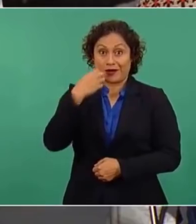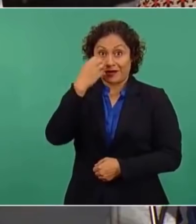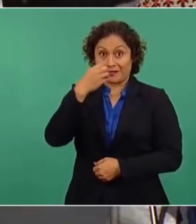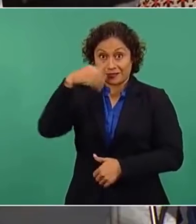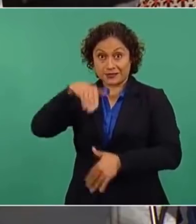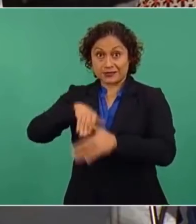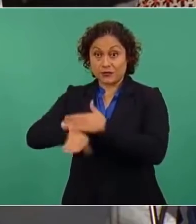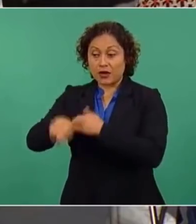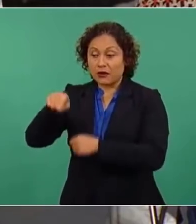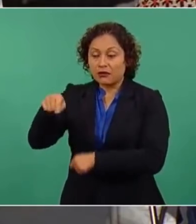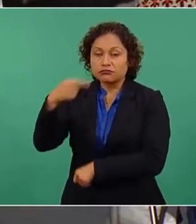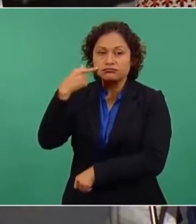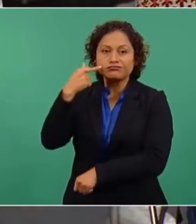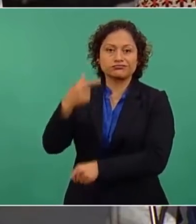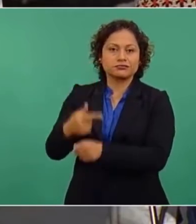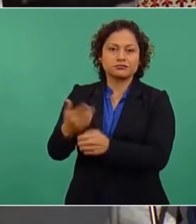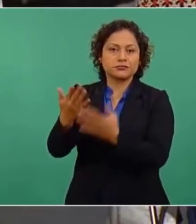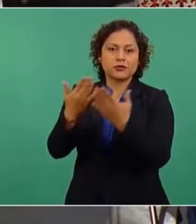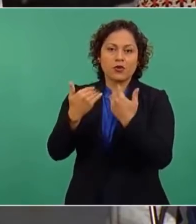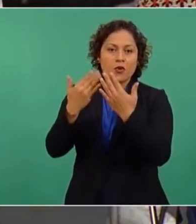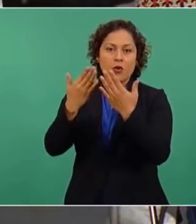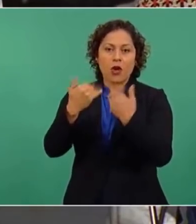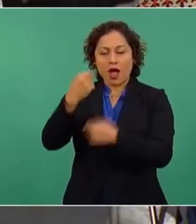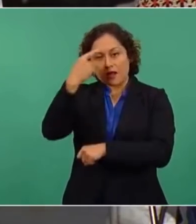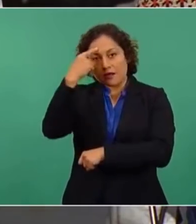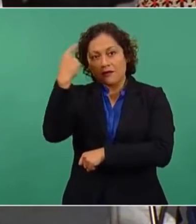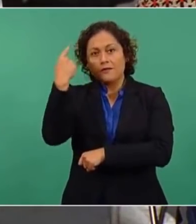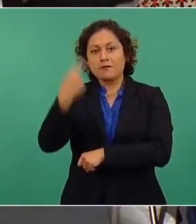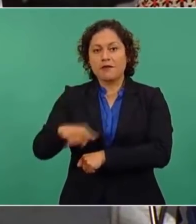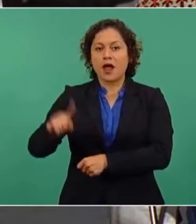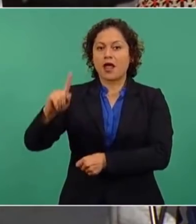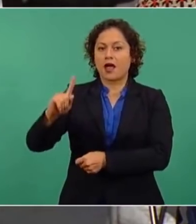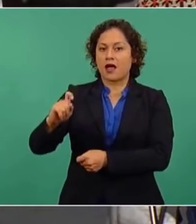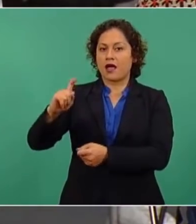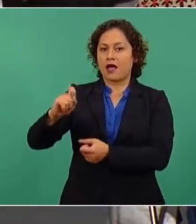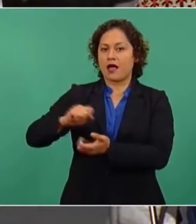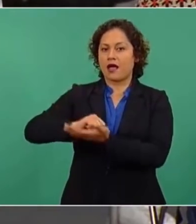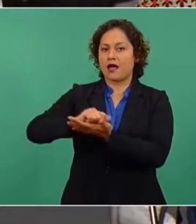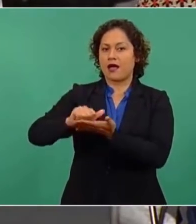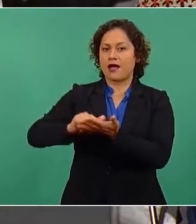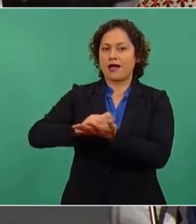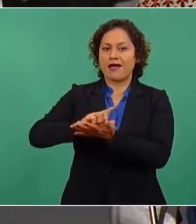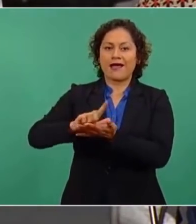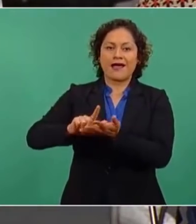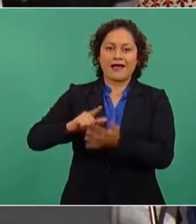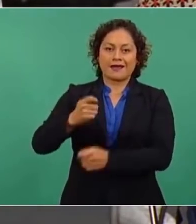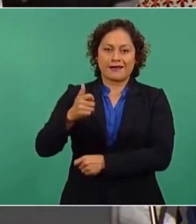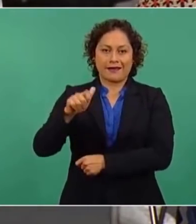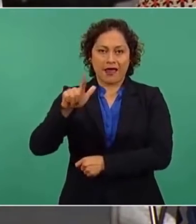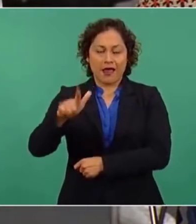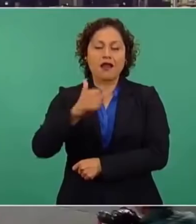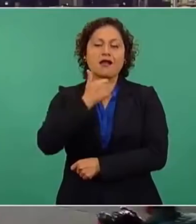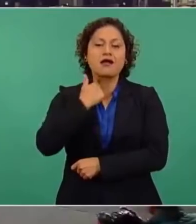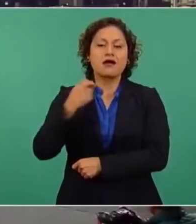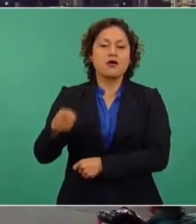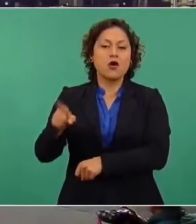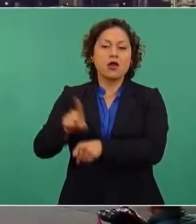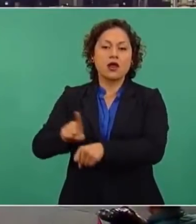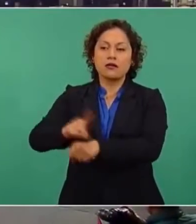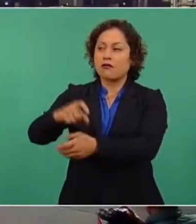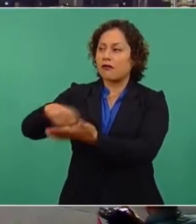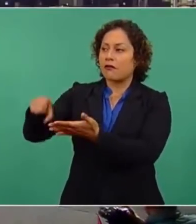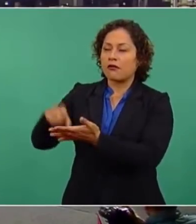cuenta con los recursos económicos para comprar los desinfectantes químicos diariamente, pero sí tenemos la voluntad de un trabajo